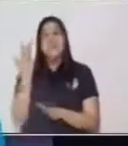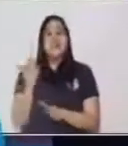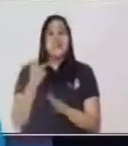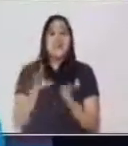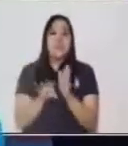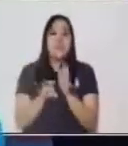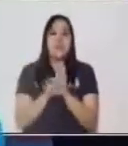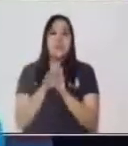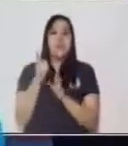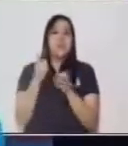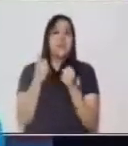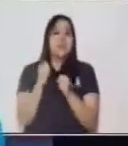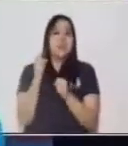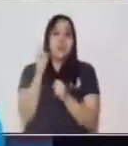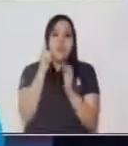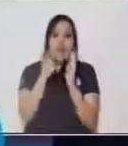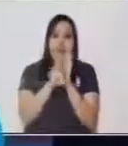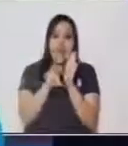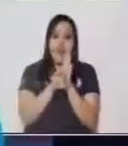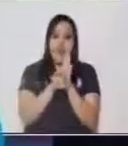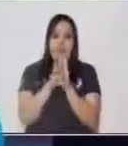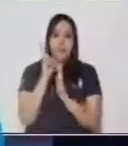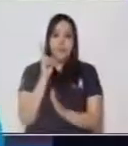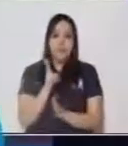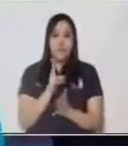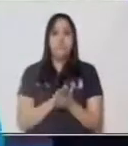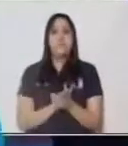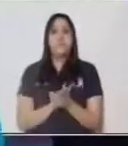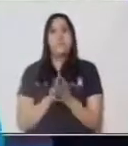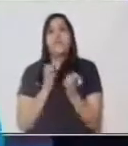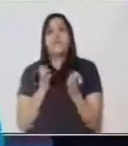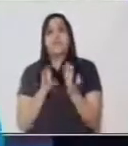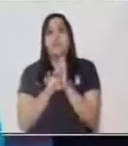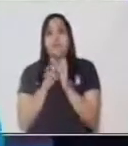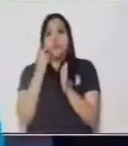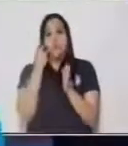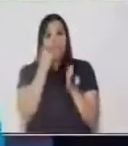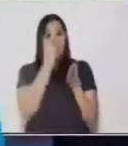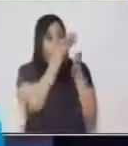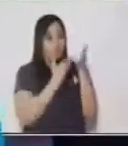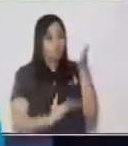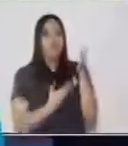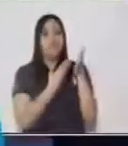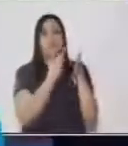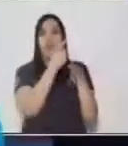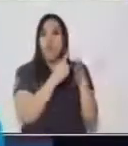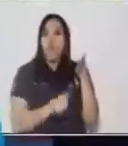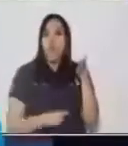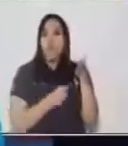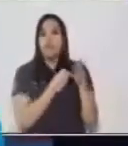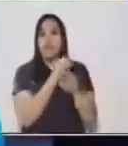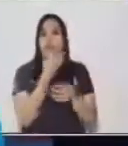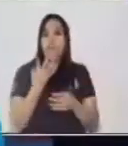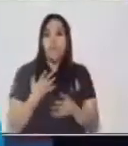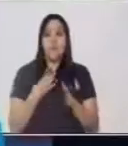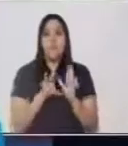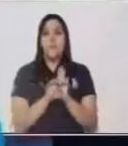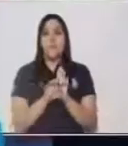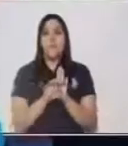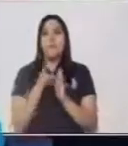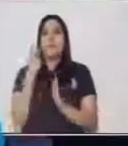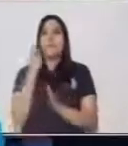vamos a hacer el primer ejemplo. Y acá podemos ver que tenemos un listado de números. Vamos a empezar con el número